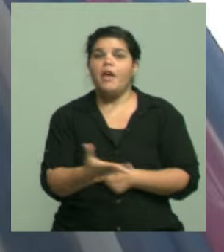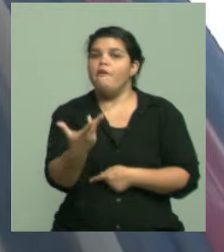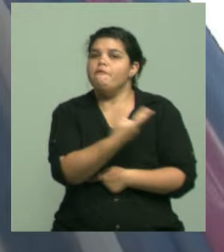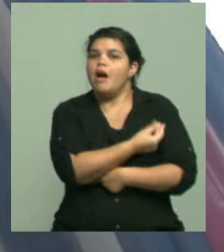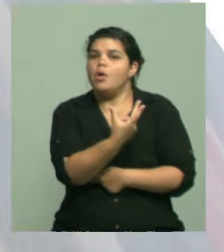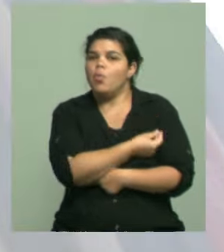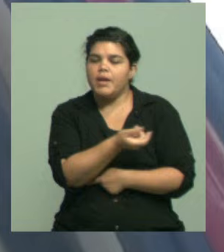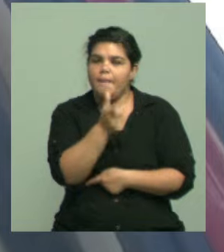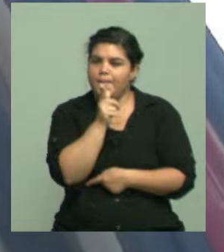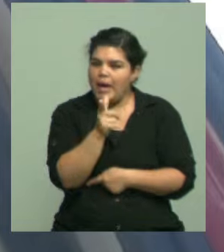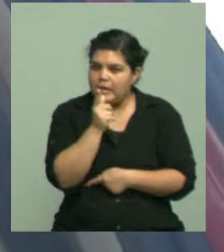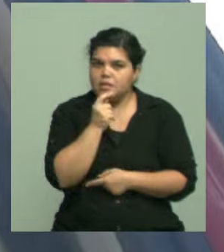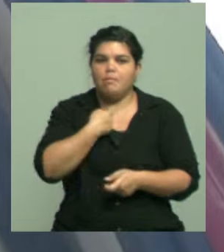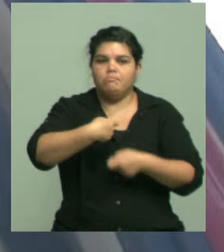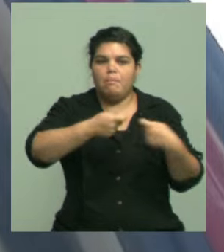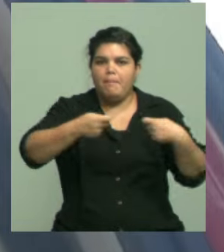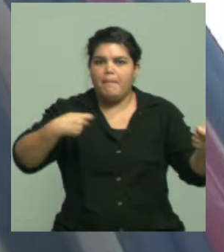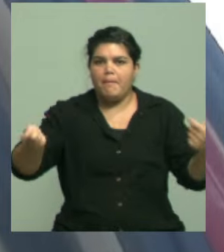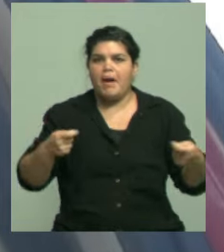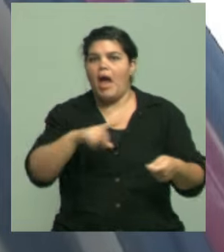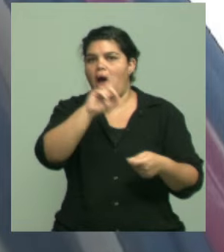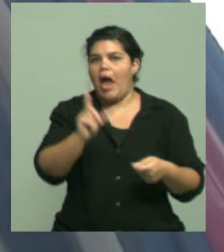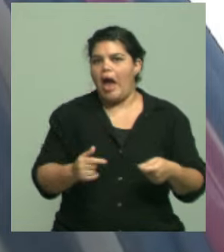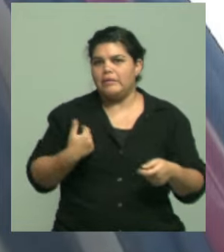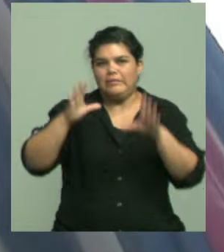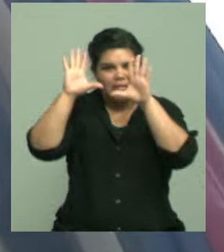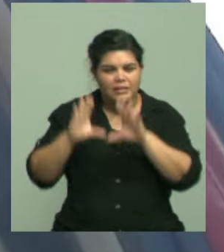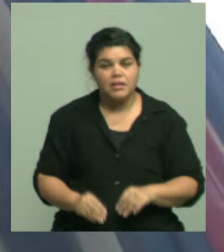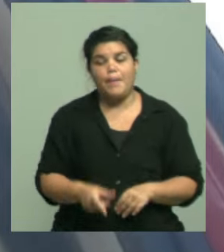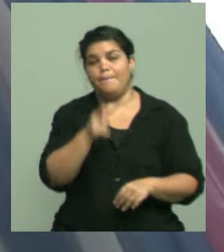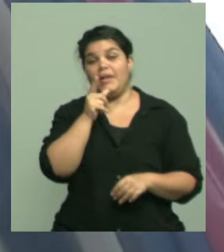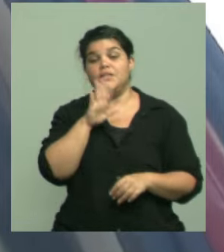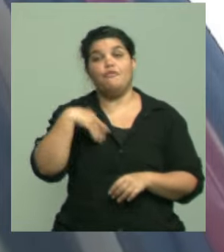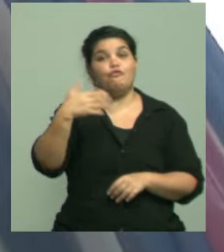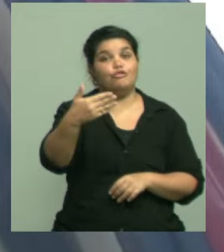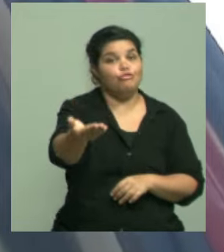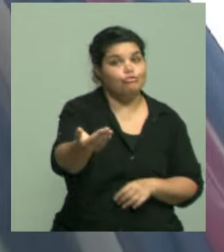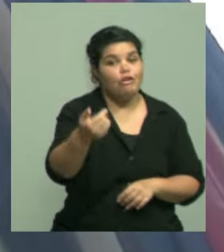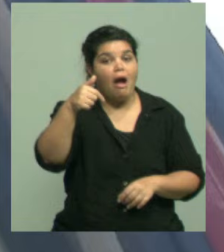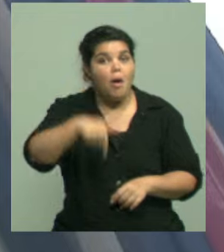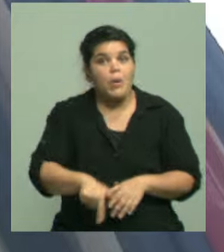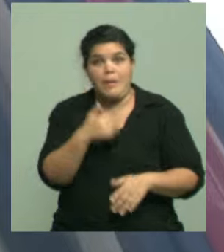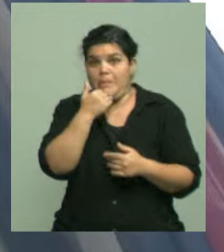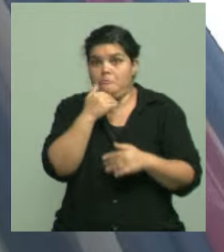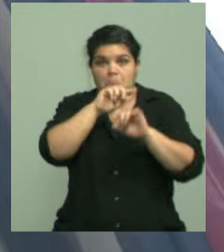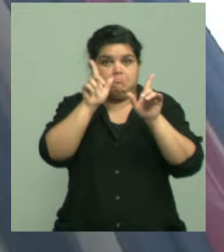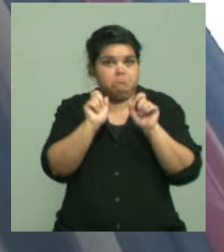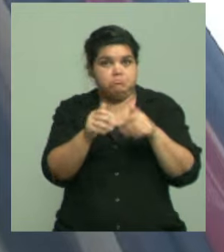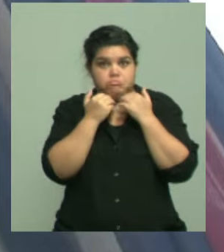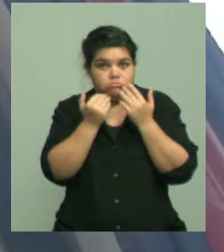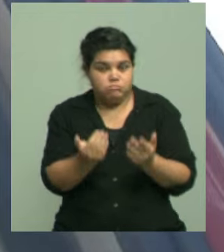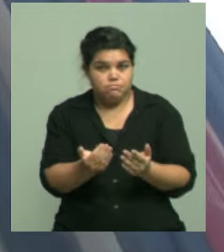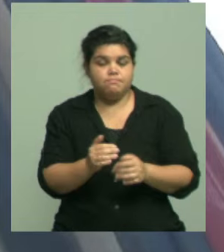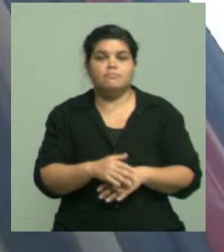forma masiva, tal vez sea para las temporadas siguientes, eso todavía no lo sé. En el caso de que la